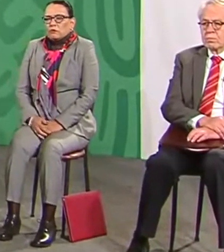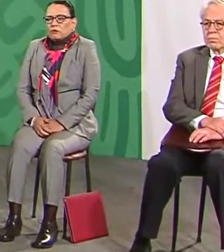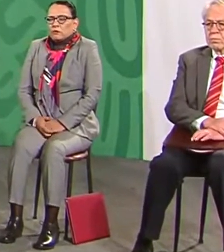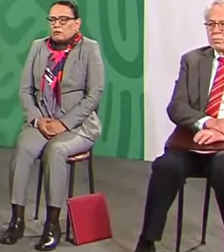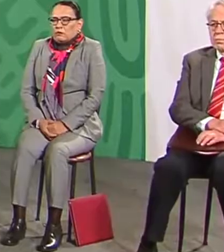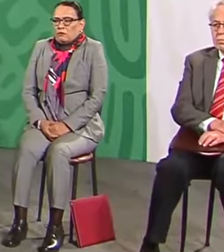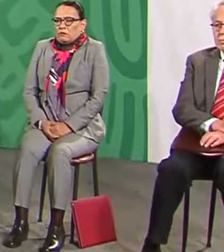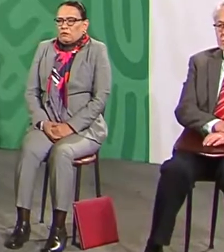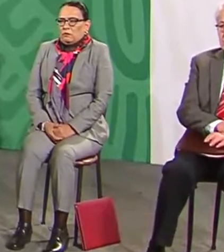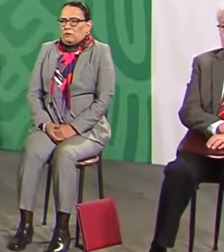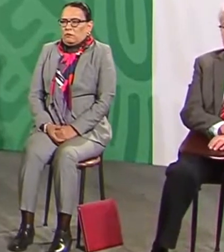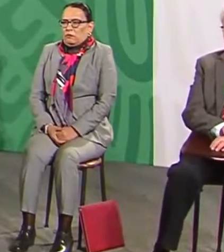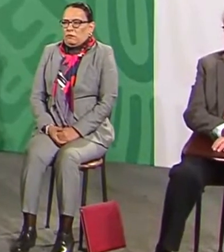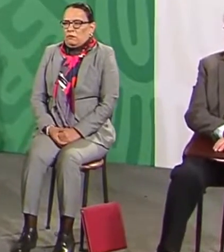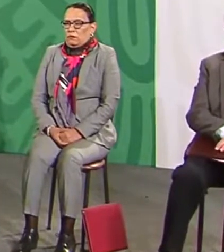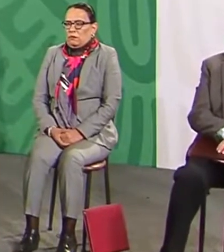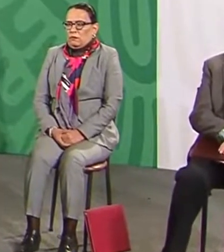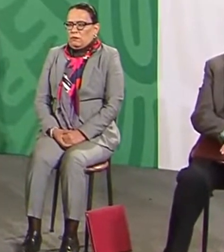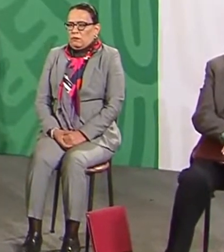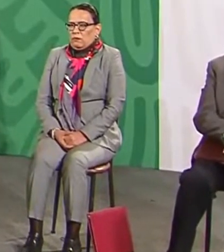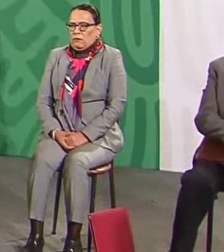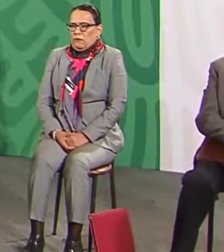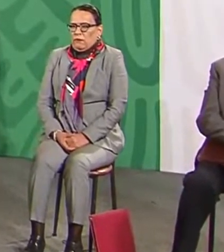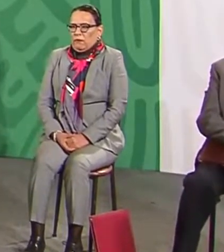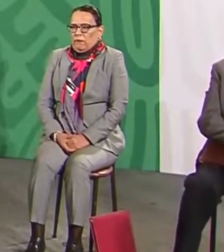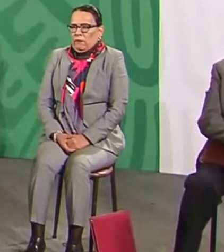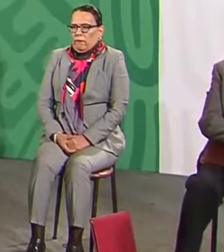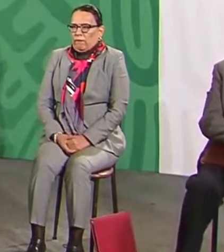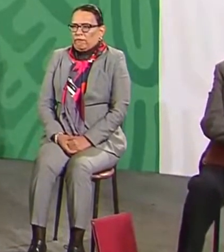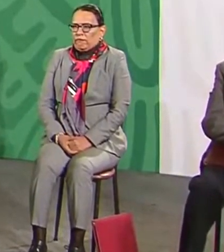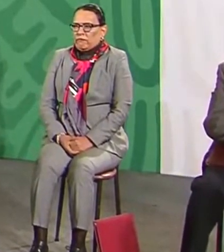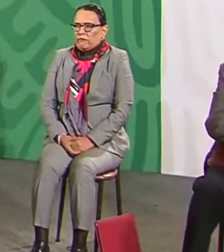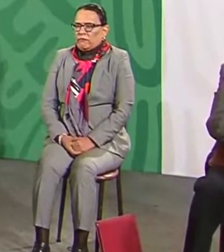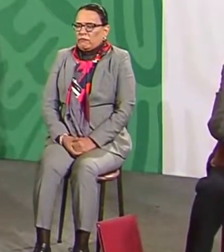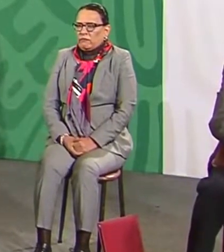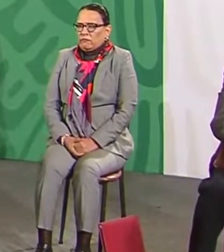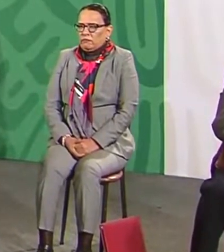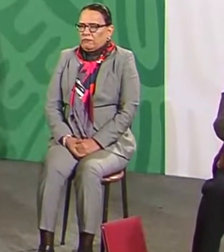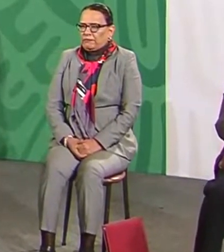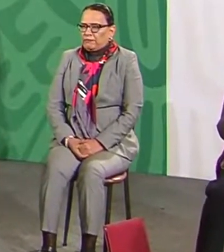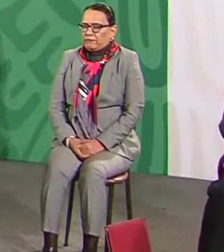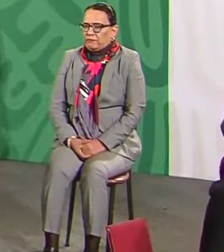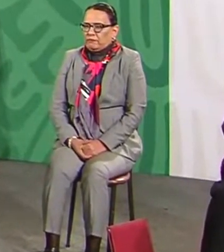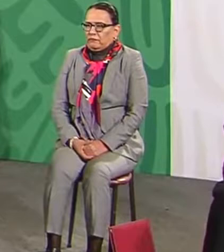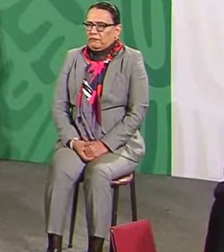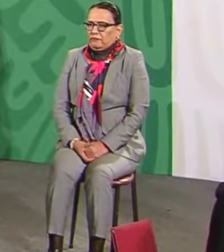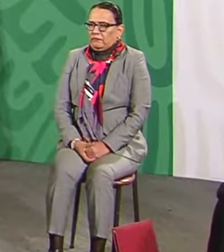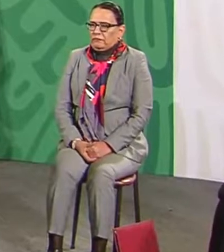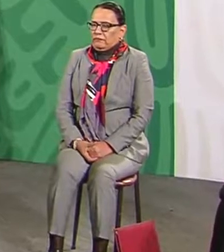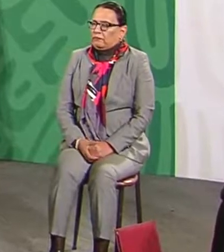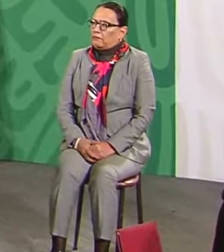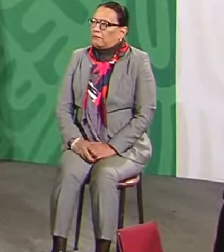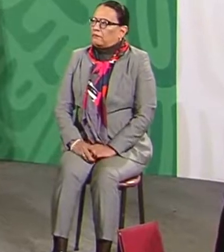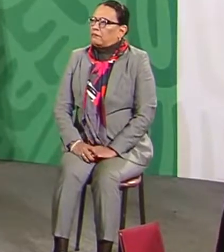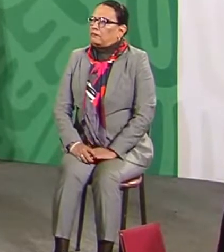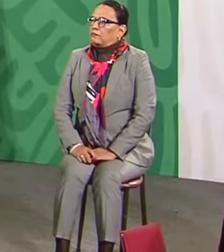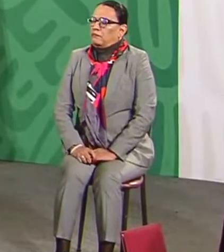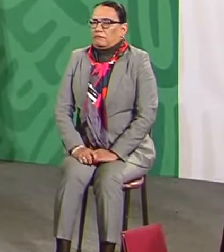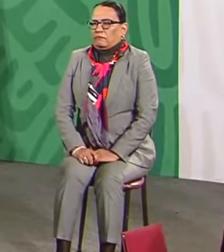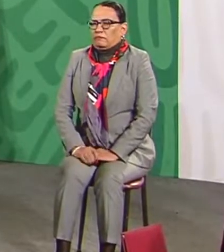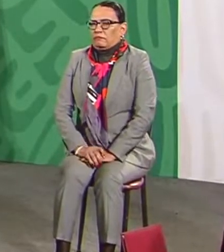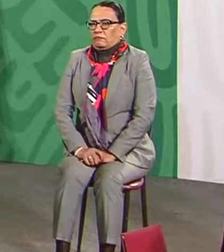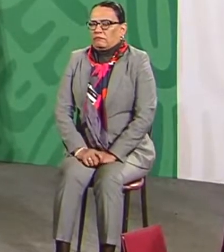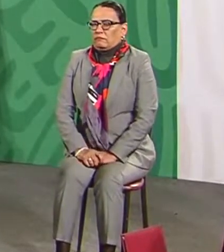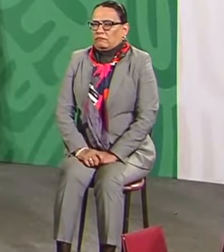a Baja California Sur, pues nosotros estamos viendo qué posibilidades tenemos